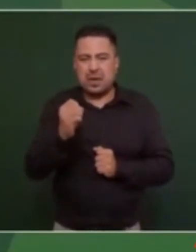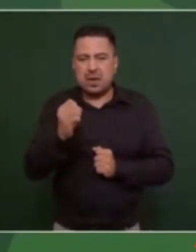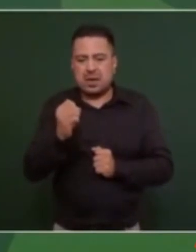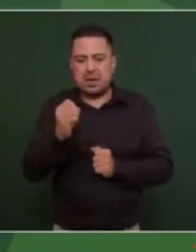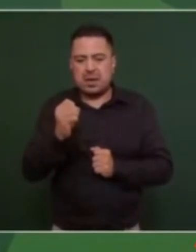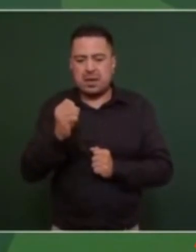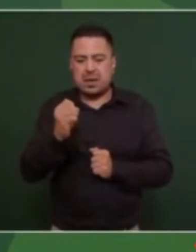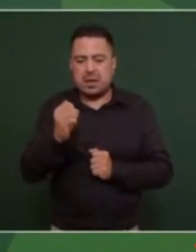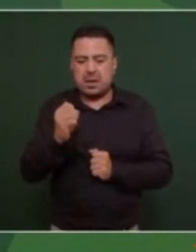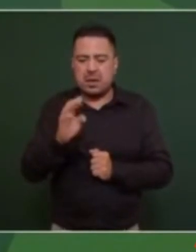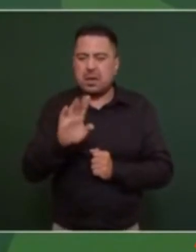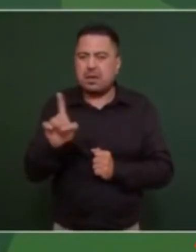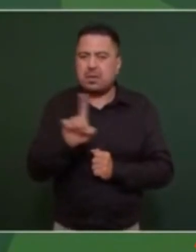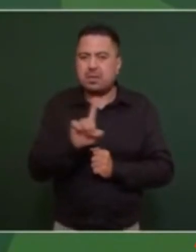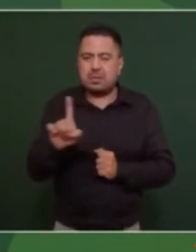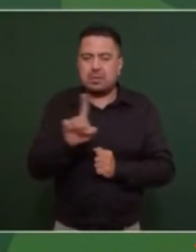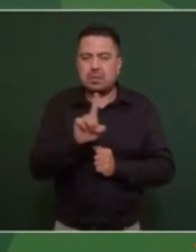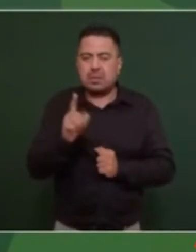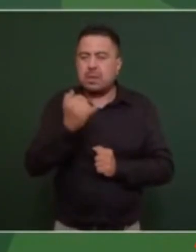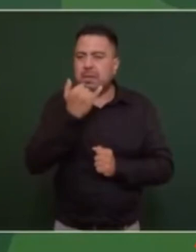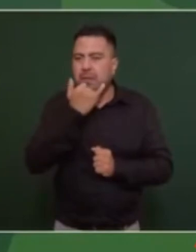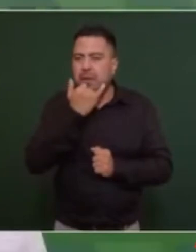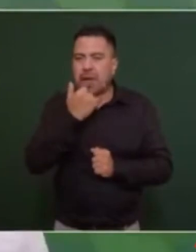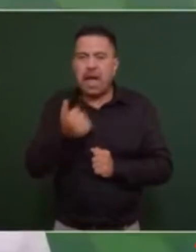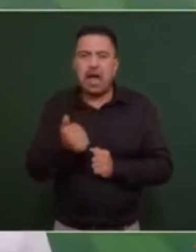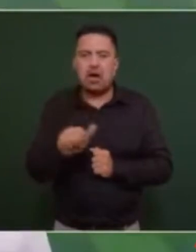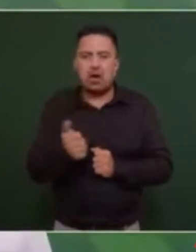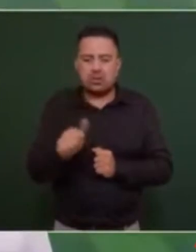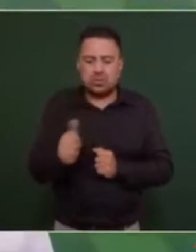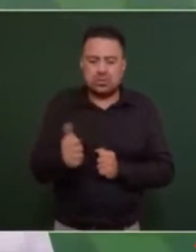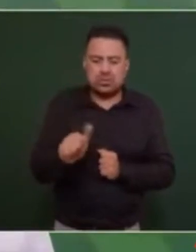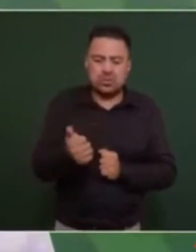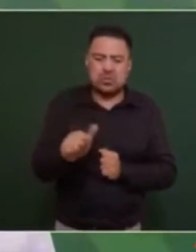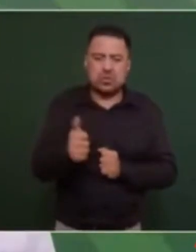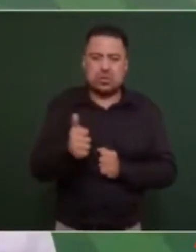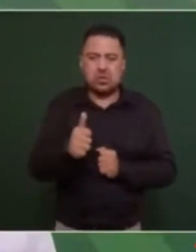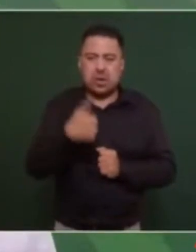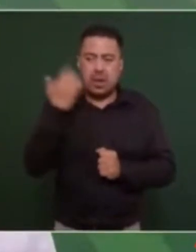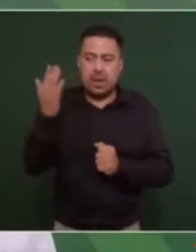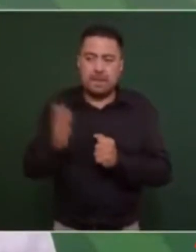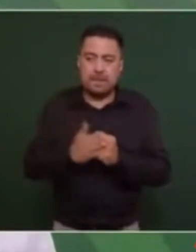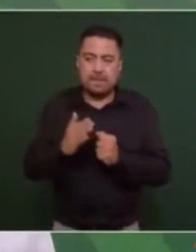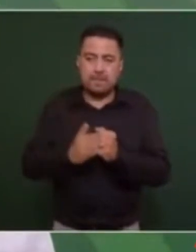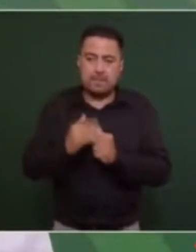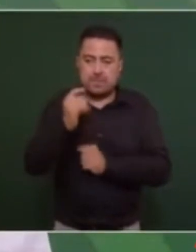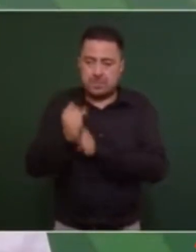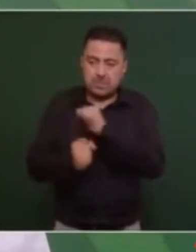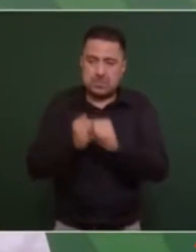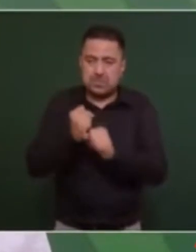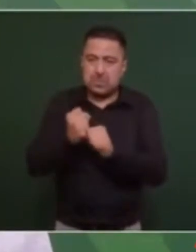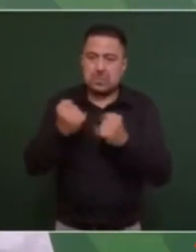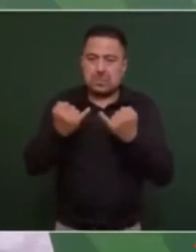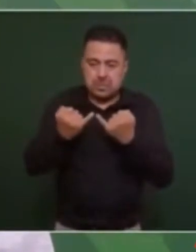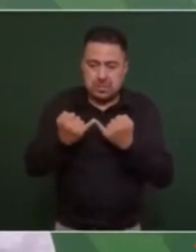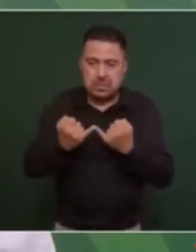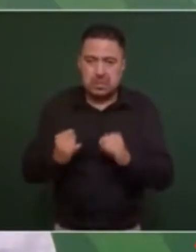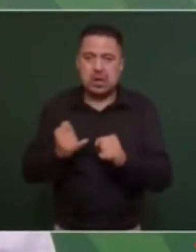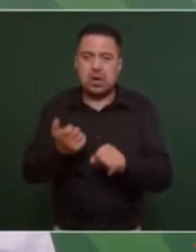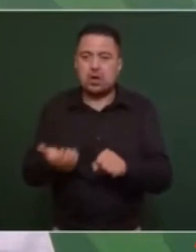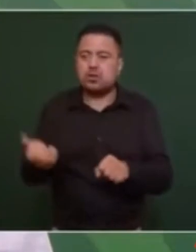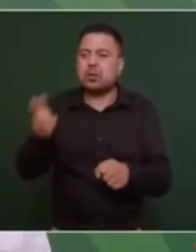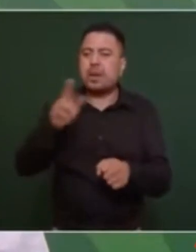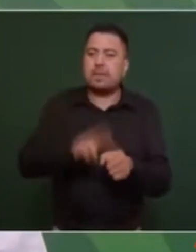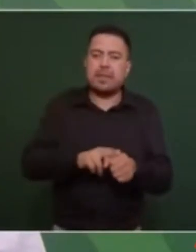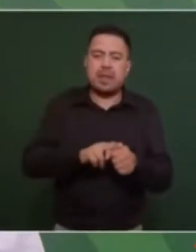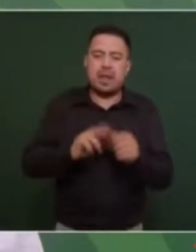no agosto agosto del próximo año inauguramos el hospital del